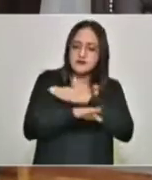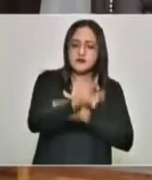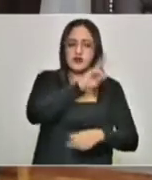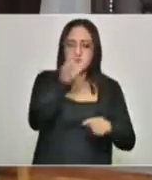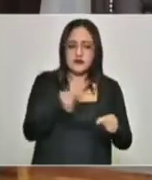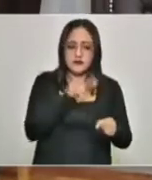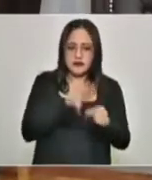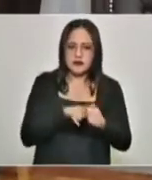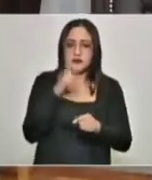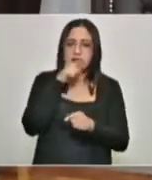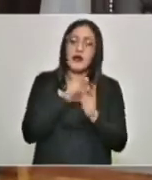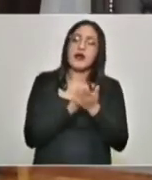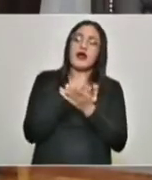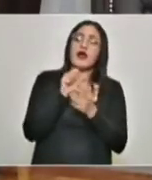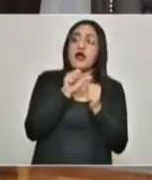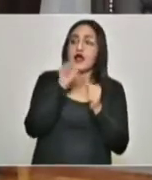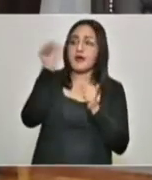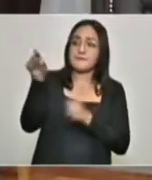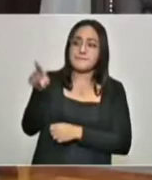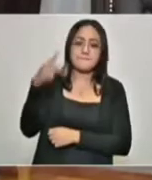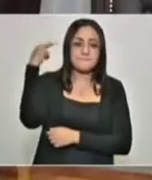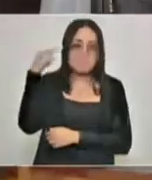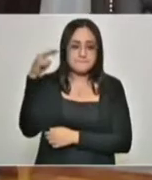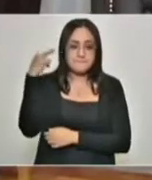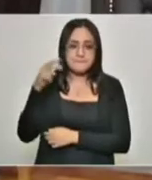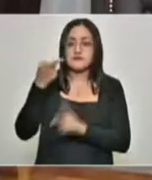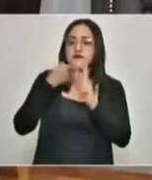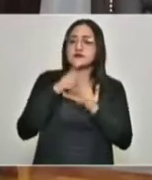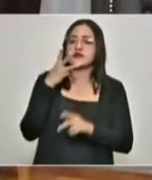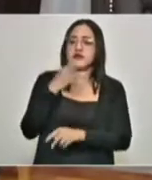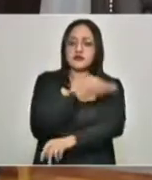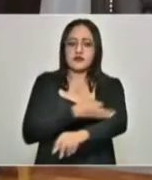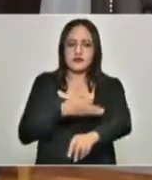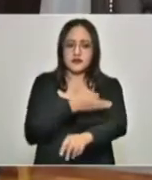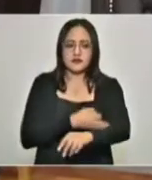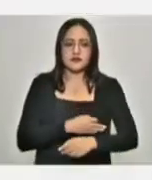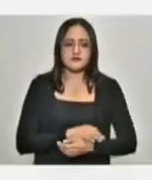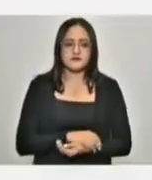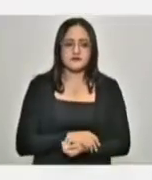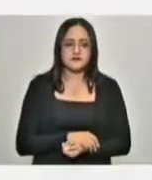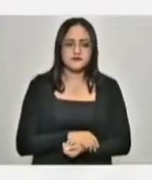recorrido al estado de Veracruz a partir de las 3 de la tarde, gobernador.